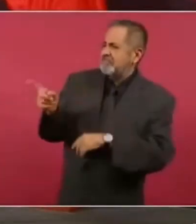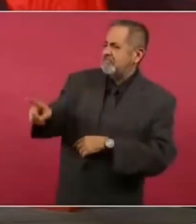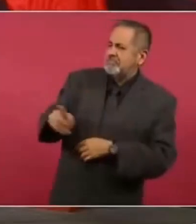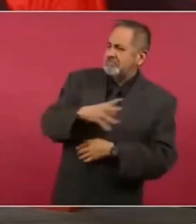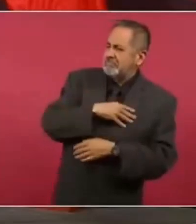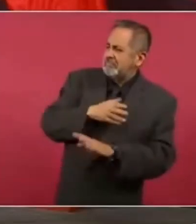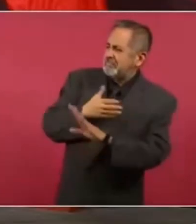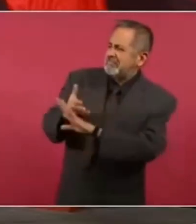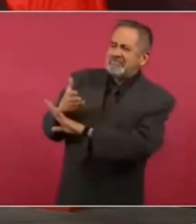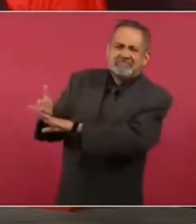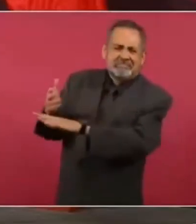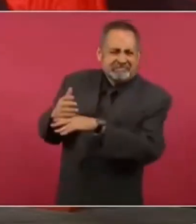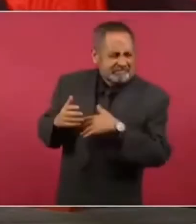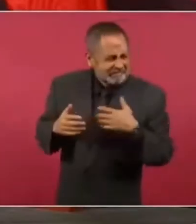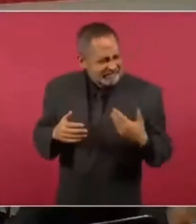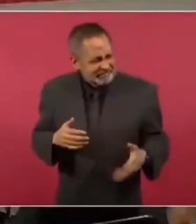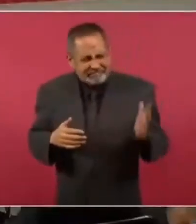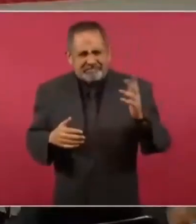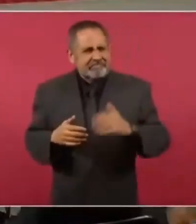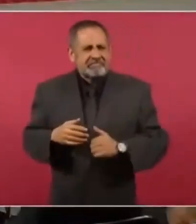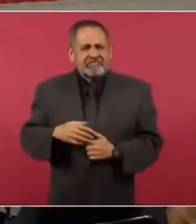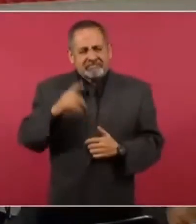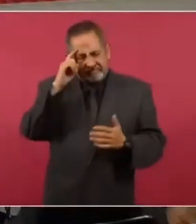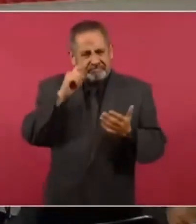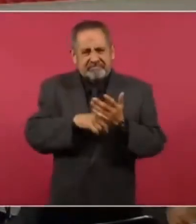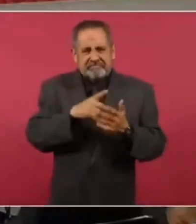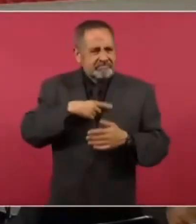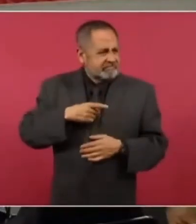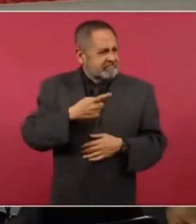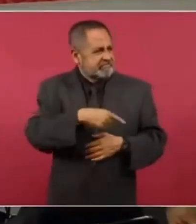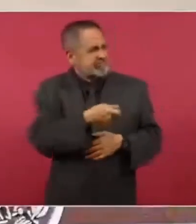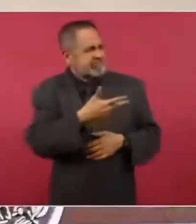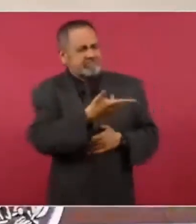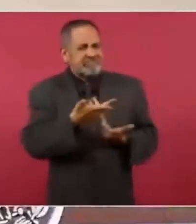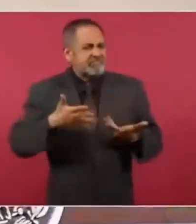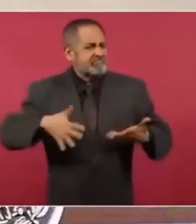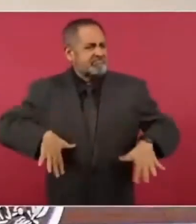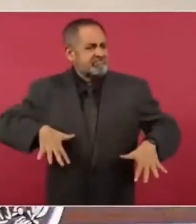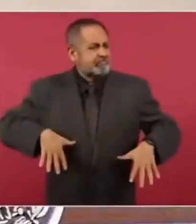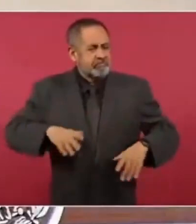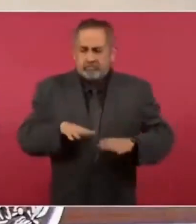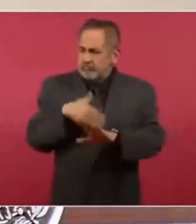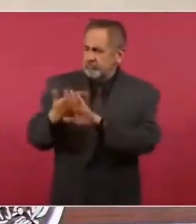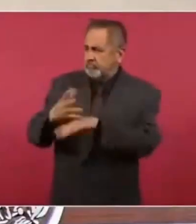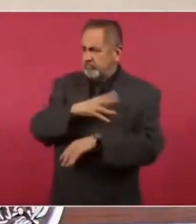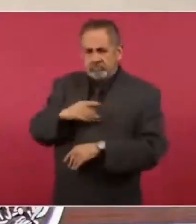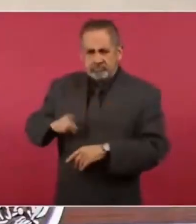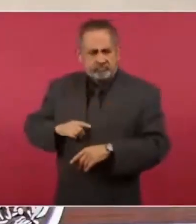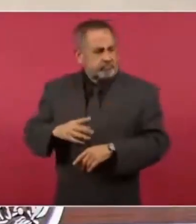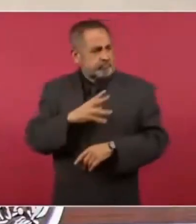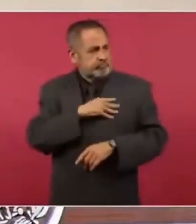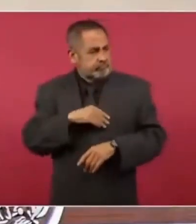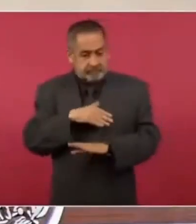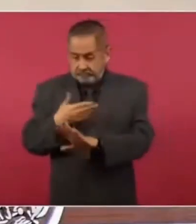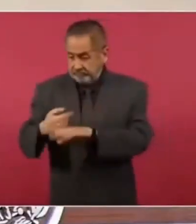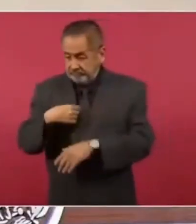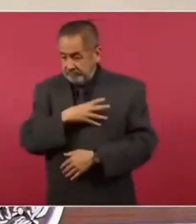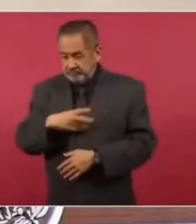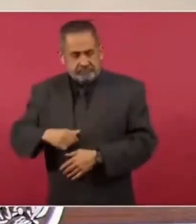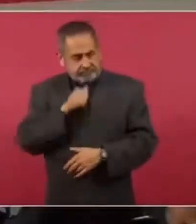valores y principios. Creo que tenemos que decir, cobardes, contra los hijos nada, contra nuestros hijos nadie.